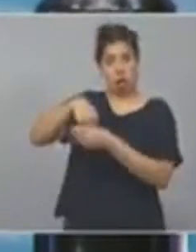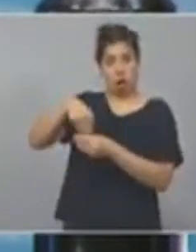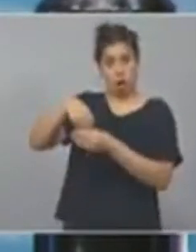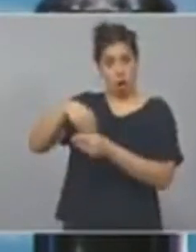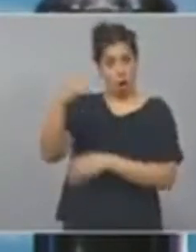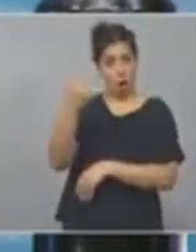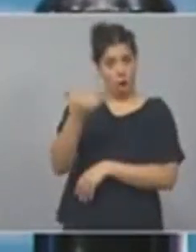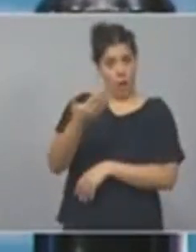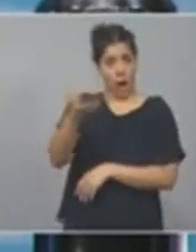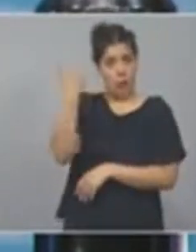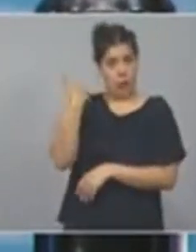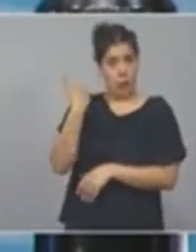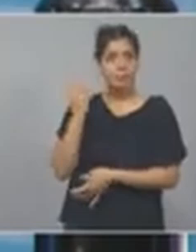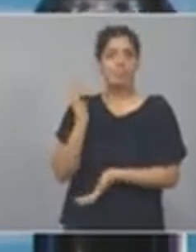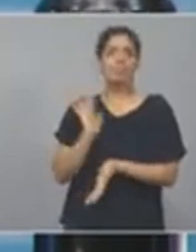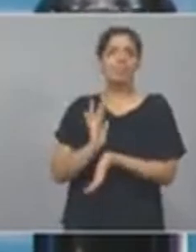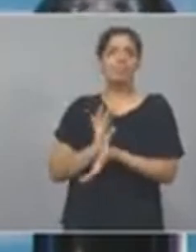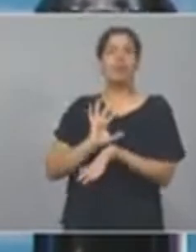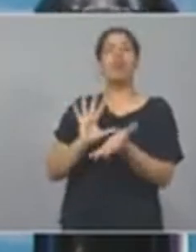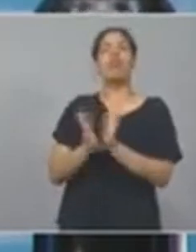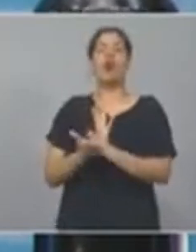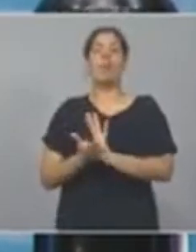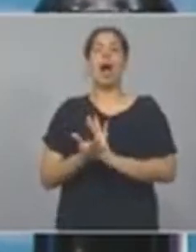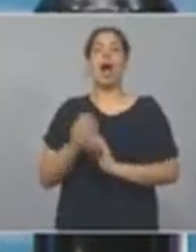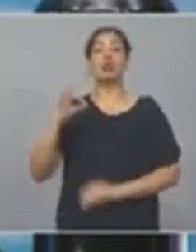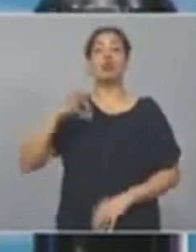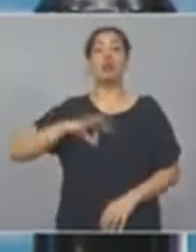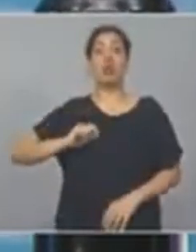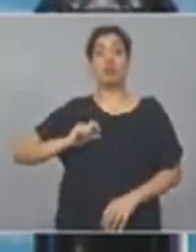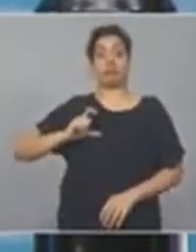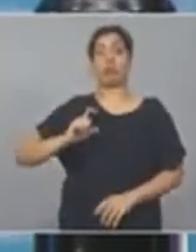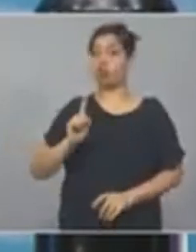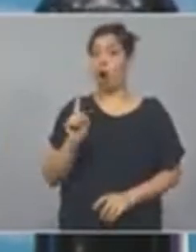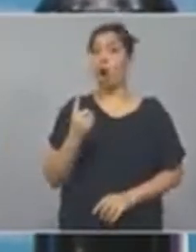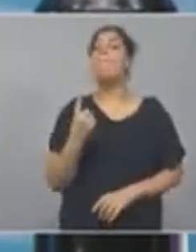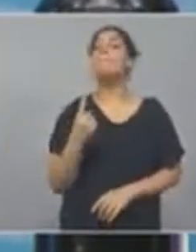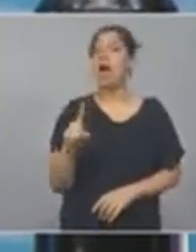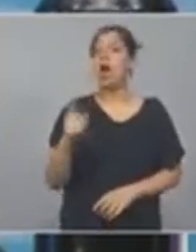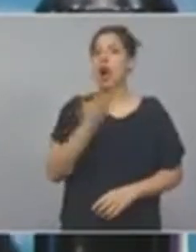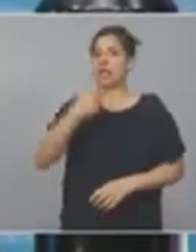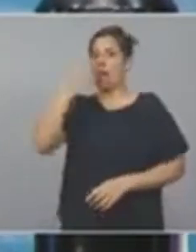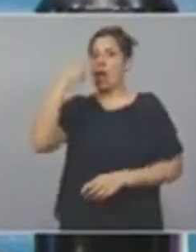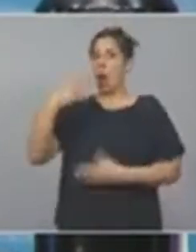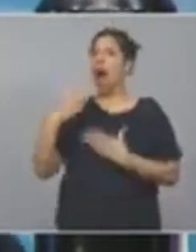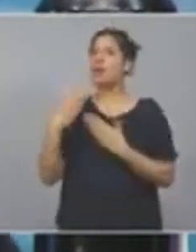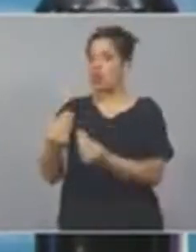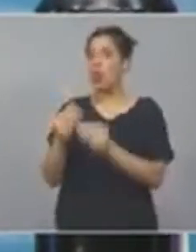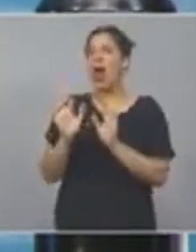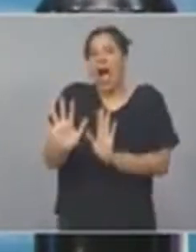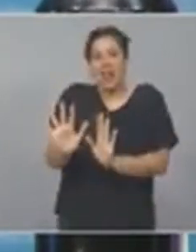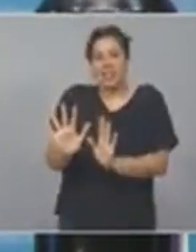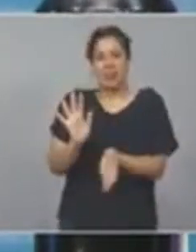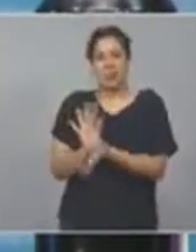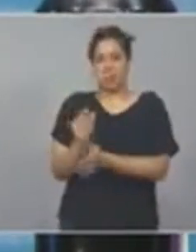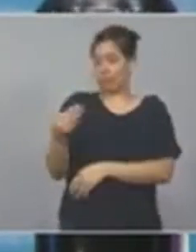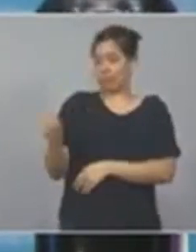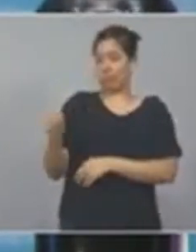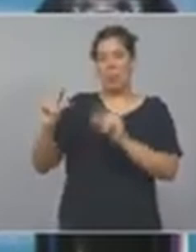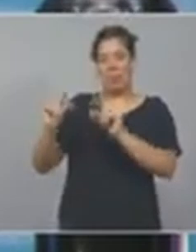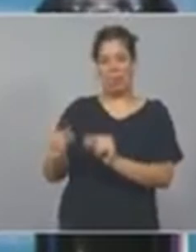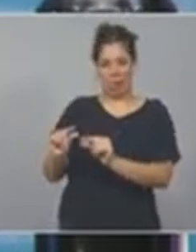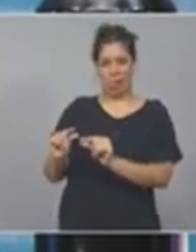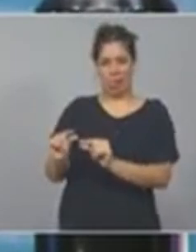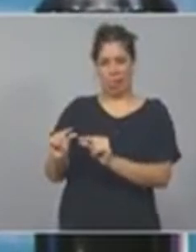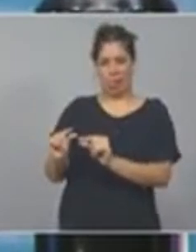era una forma de salario indirecto, que era una forma de complementar como con las tarifas, los salarios de los trabajadores.